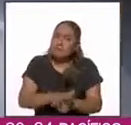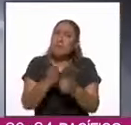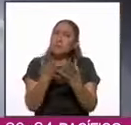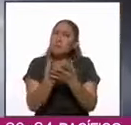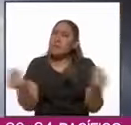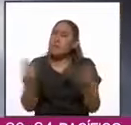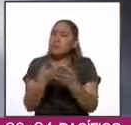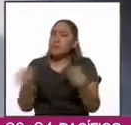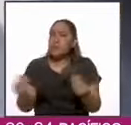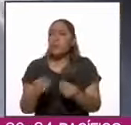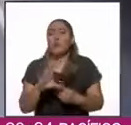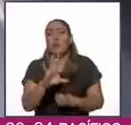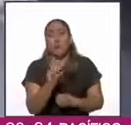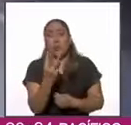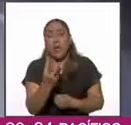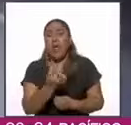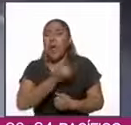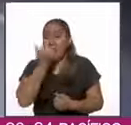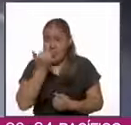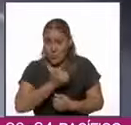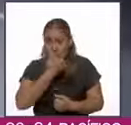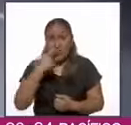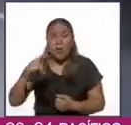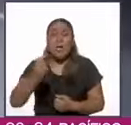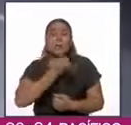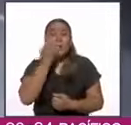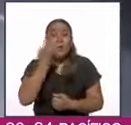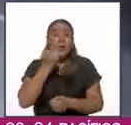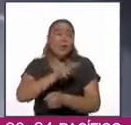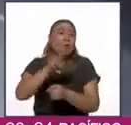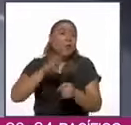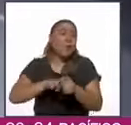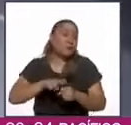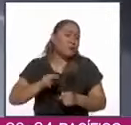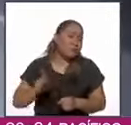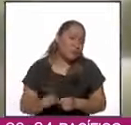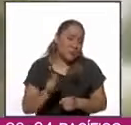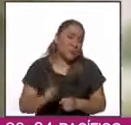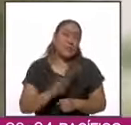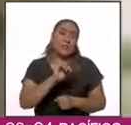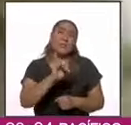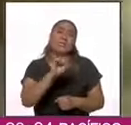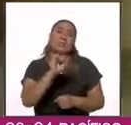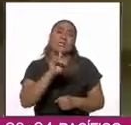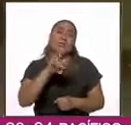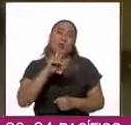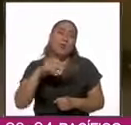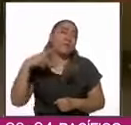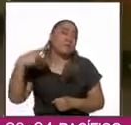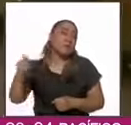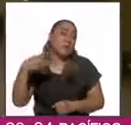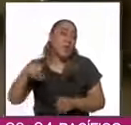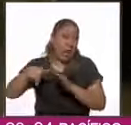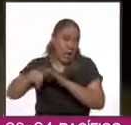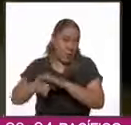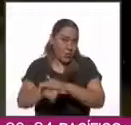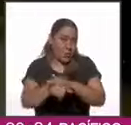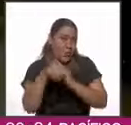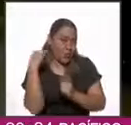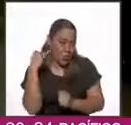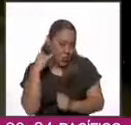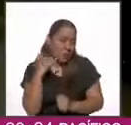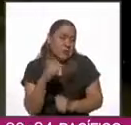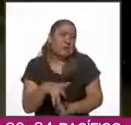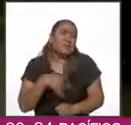desaparecidos 43 estudiantes de la Escuela Normal Rural Isidro Burgos de Ayotzinapa, aunque es una